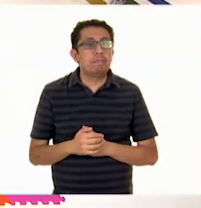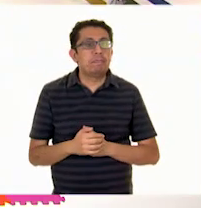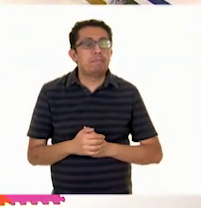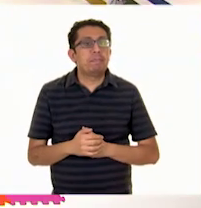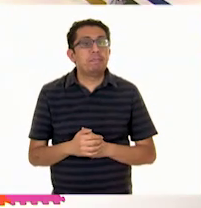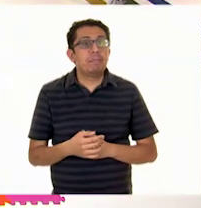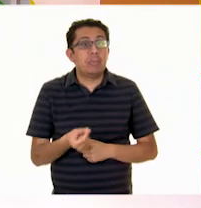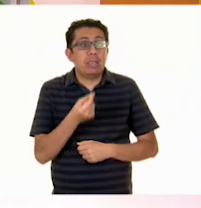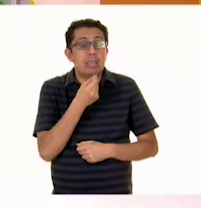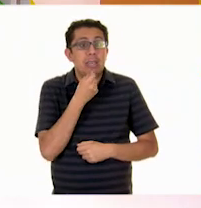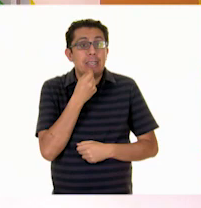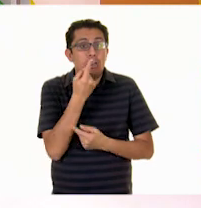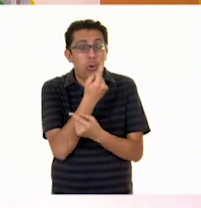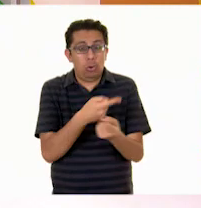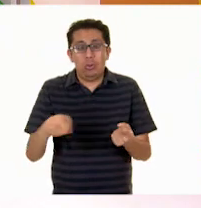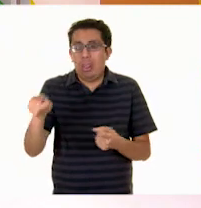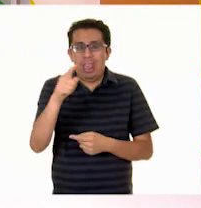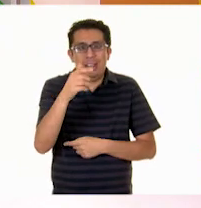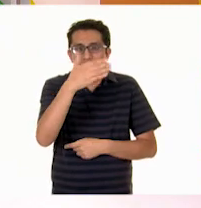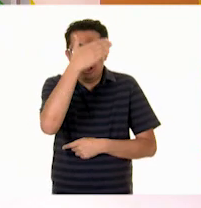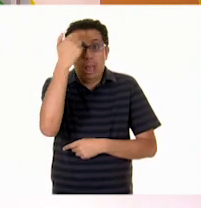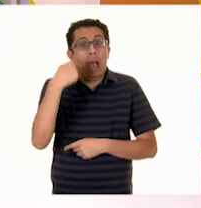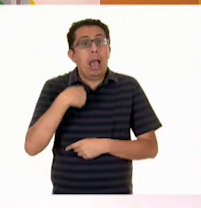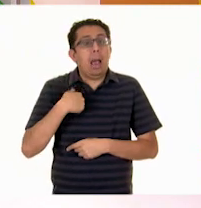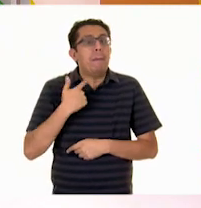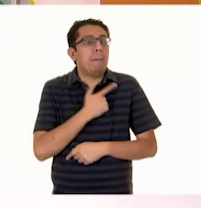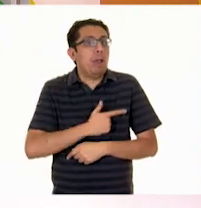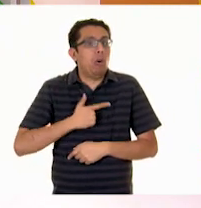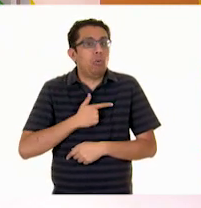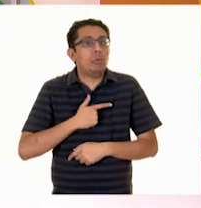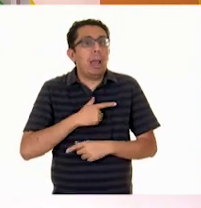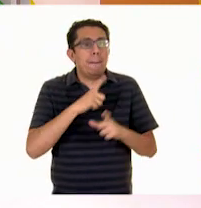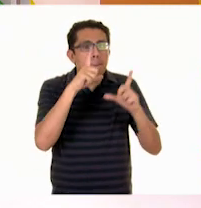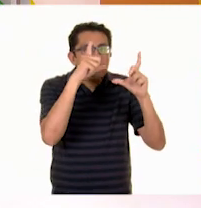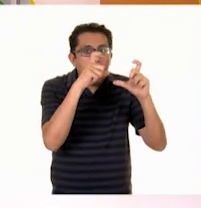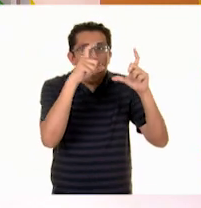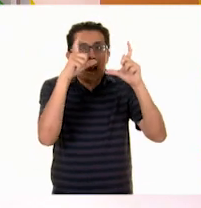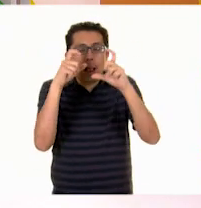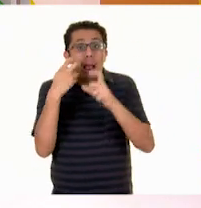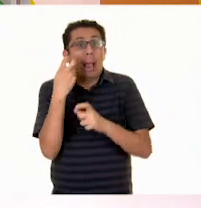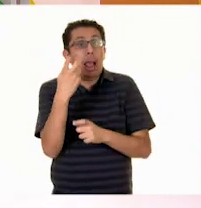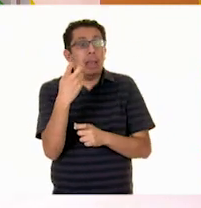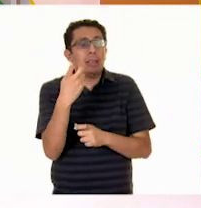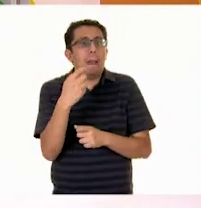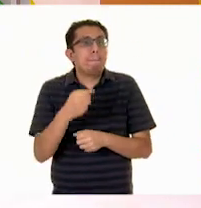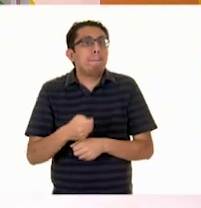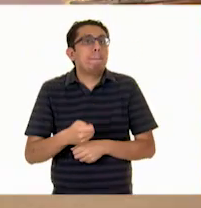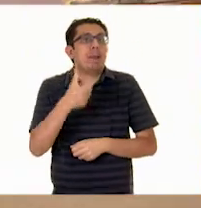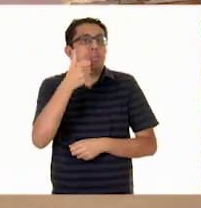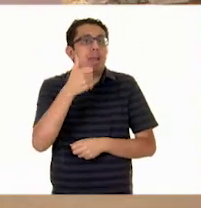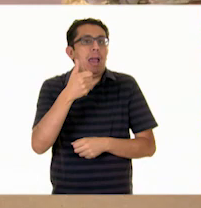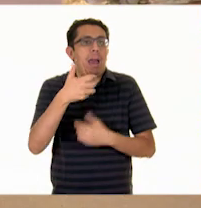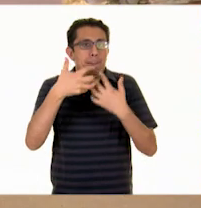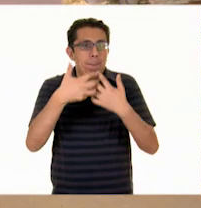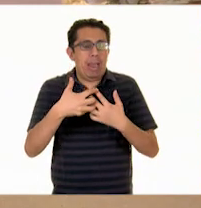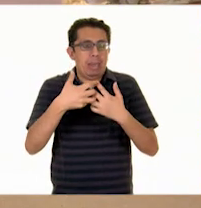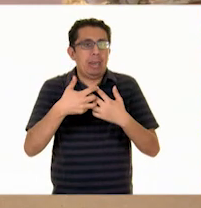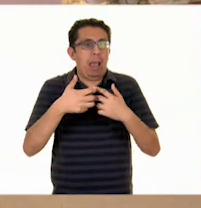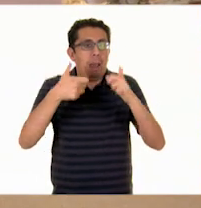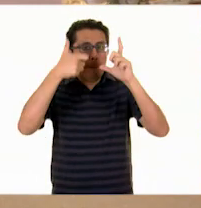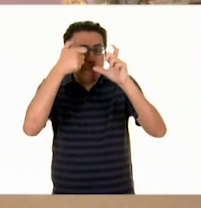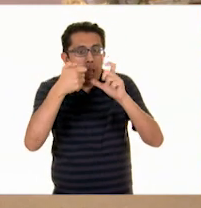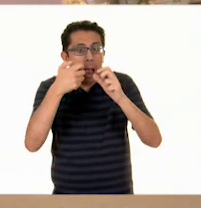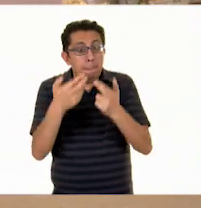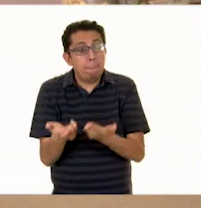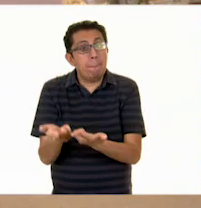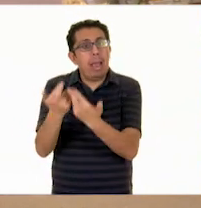los niños no saben que a me gusta tomar fotografías. Y esta fue un regalo de mi papá. Es mi primera cámara. Y me la regalaron